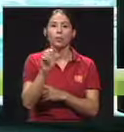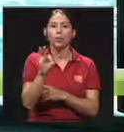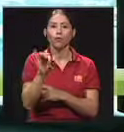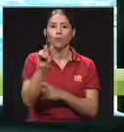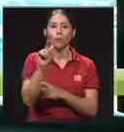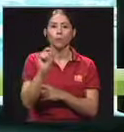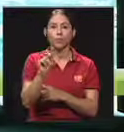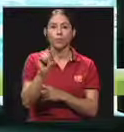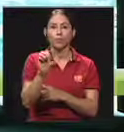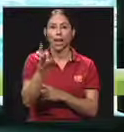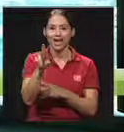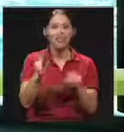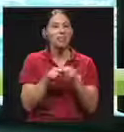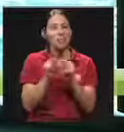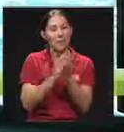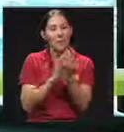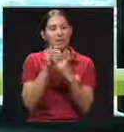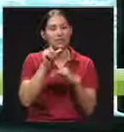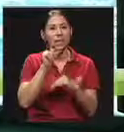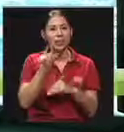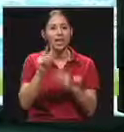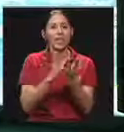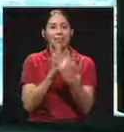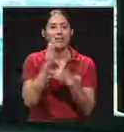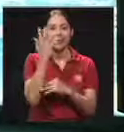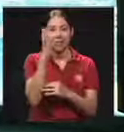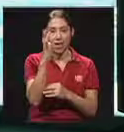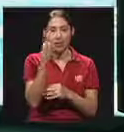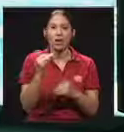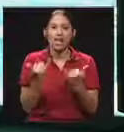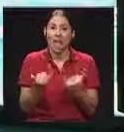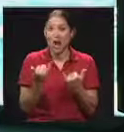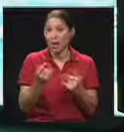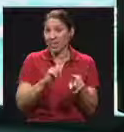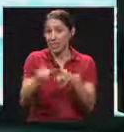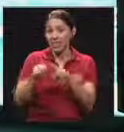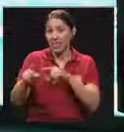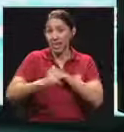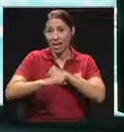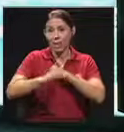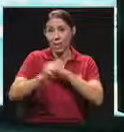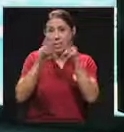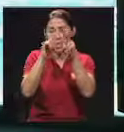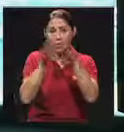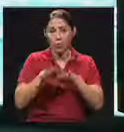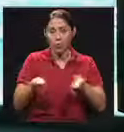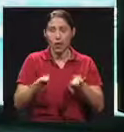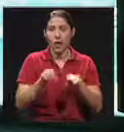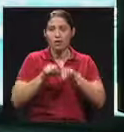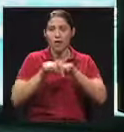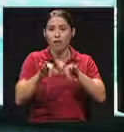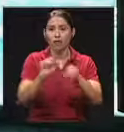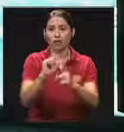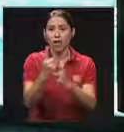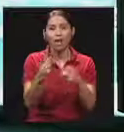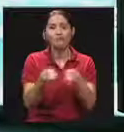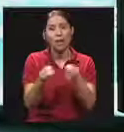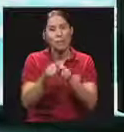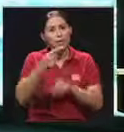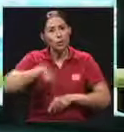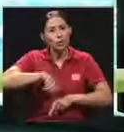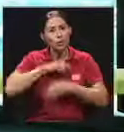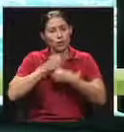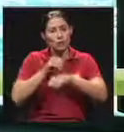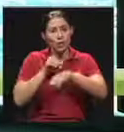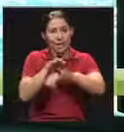Igual tenemos Twitter, tenemos Facebook, y estamos con una campaña muy activa en redes sociales, y también brindamos asesorías